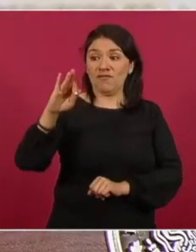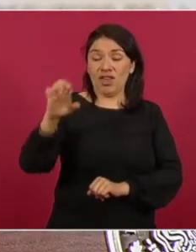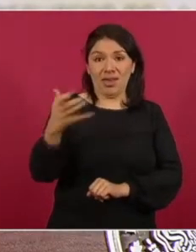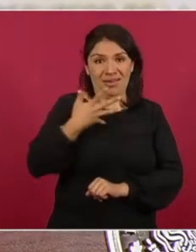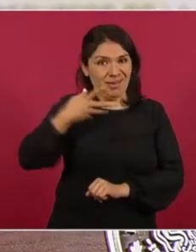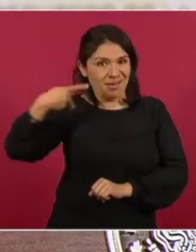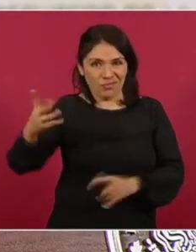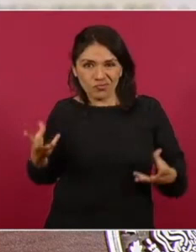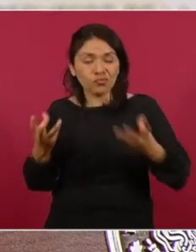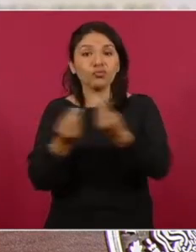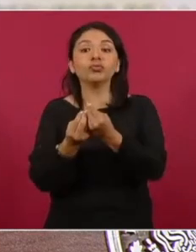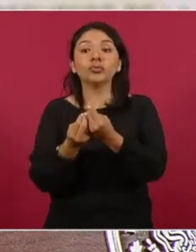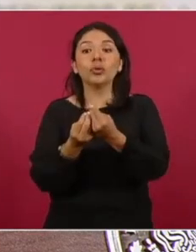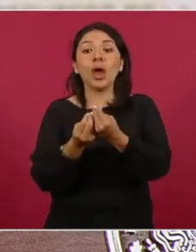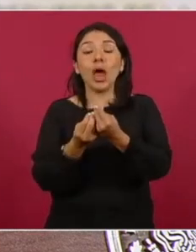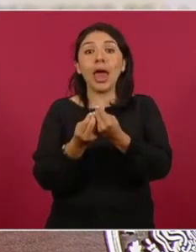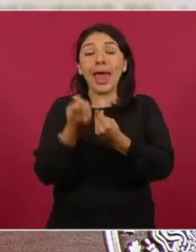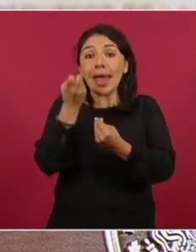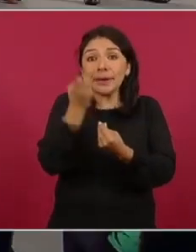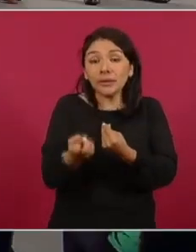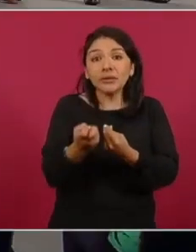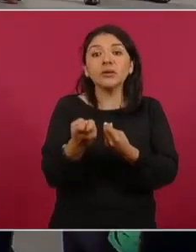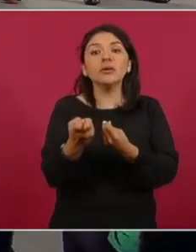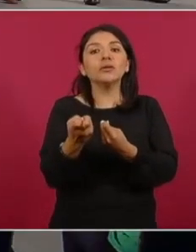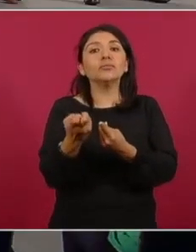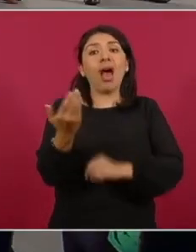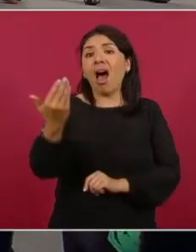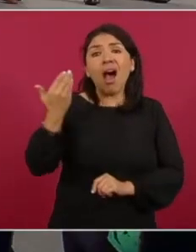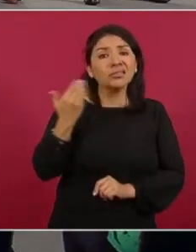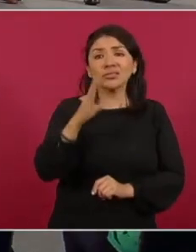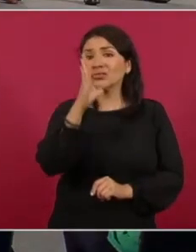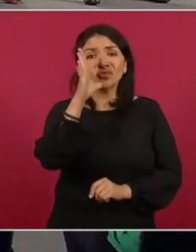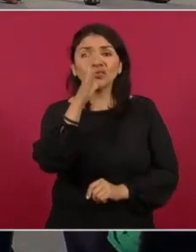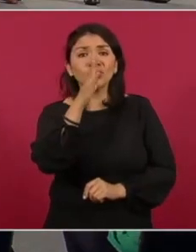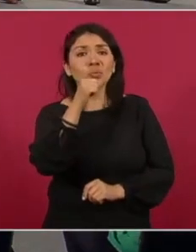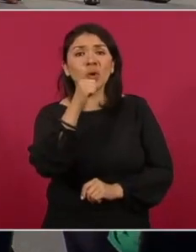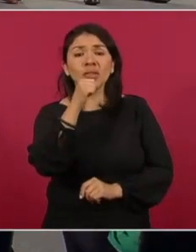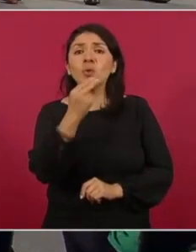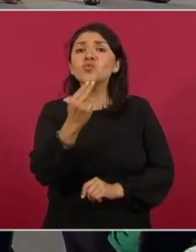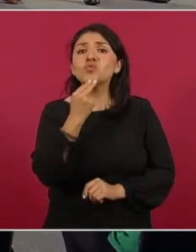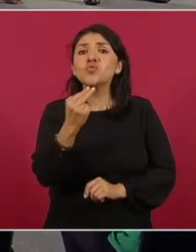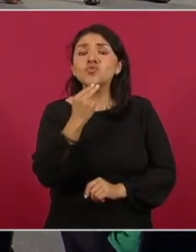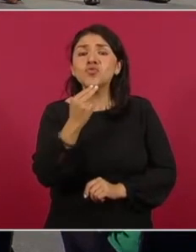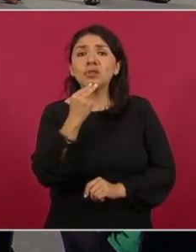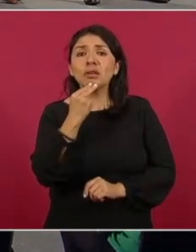Electricidad no se podían utilizar